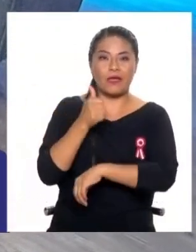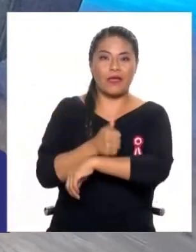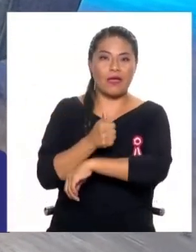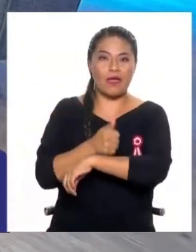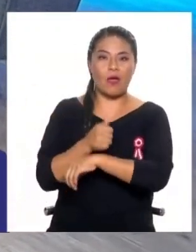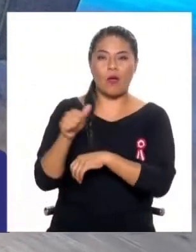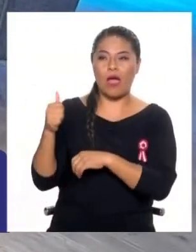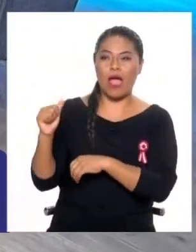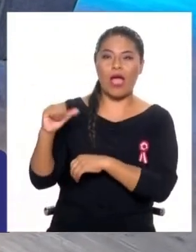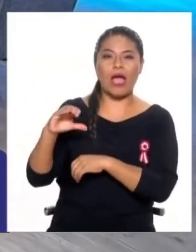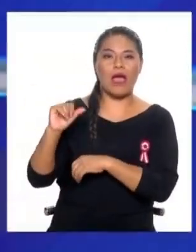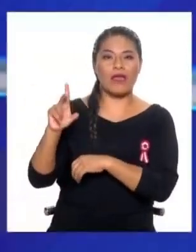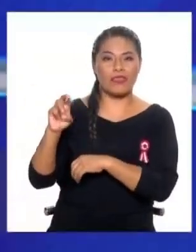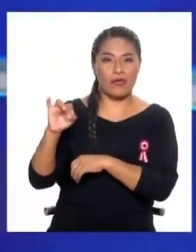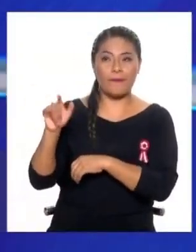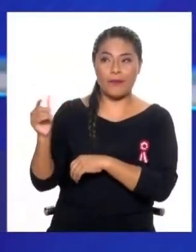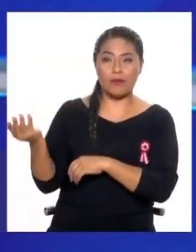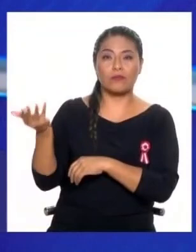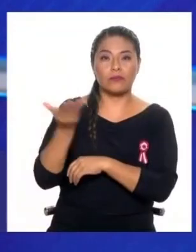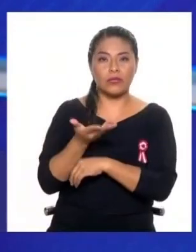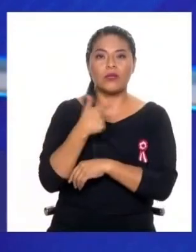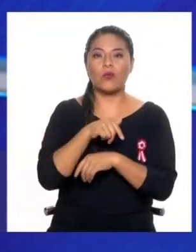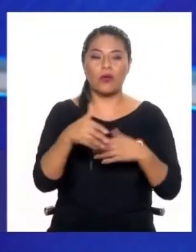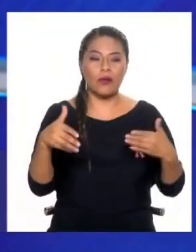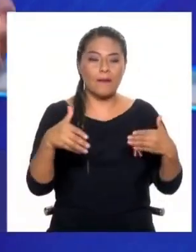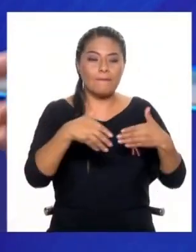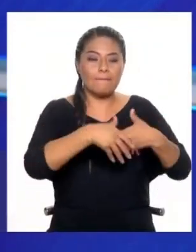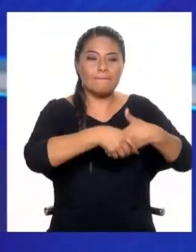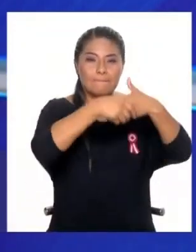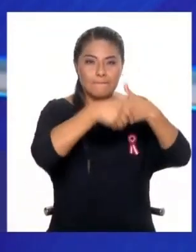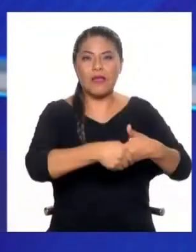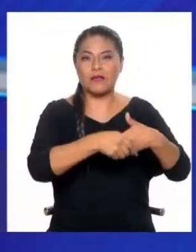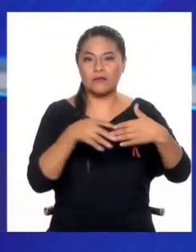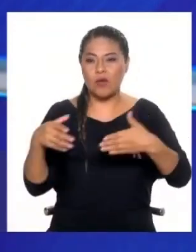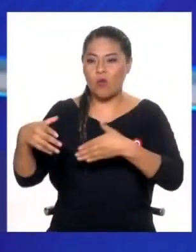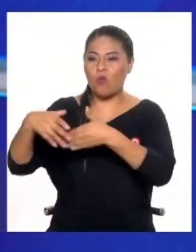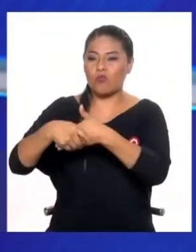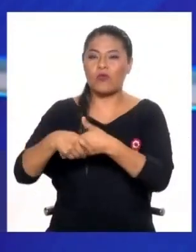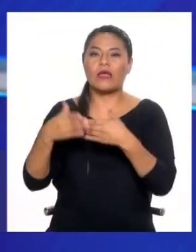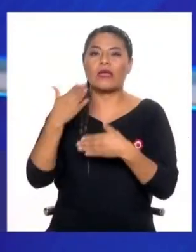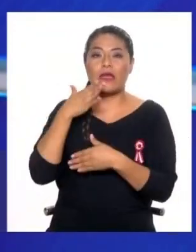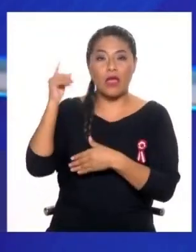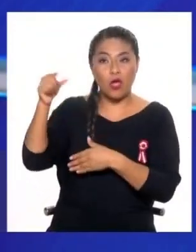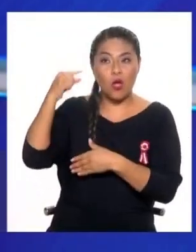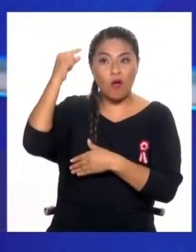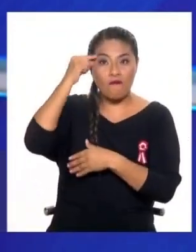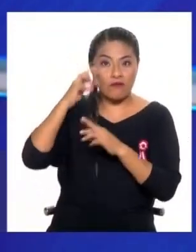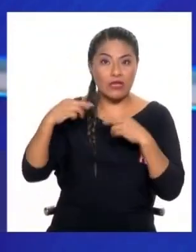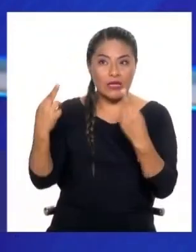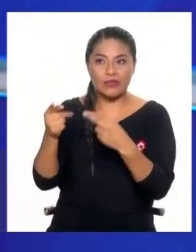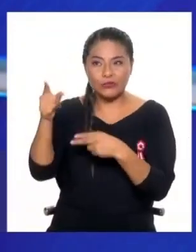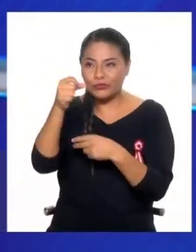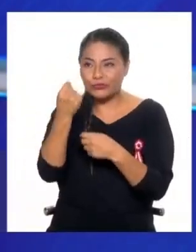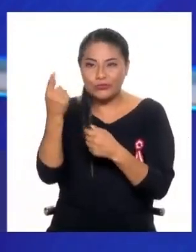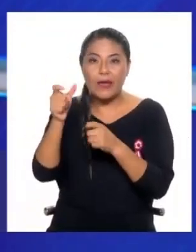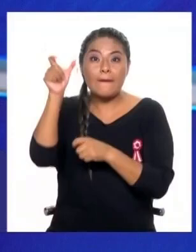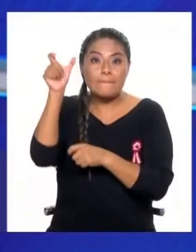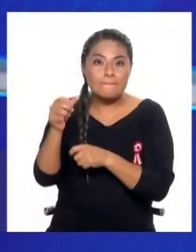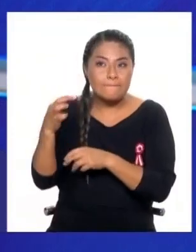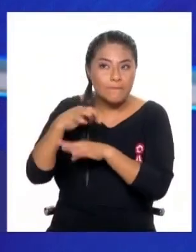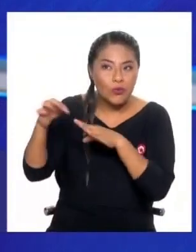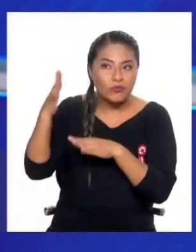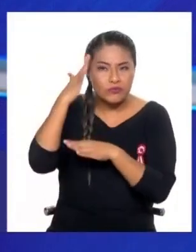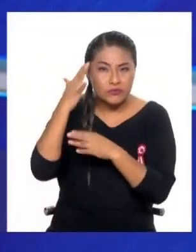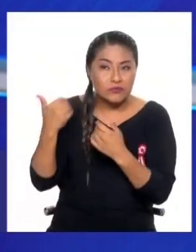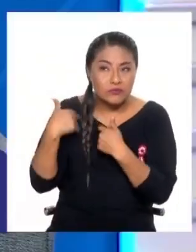también existen estas posibilidades de alianzas estratégicas entre los gobiernos que no tienen las capacidades técnicas y las